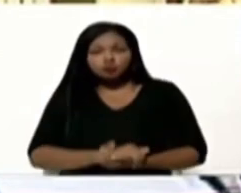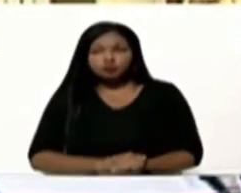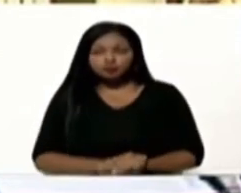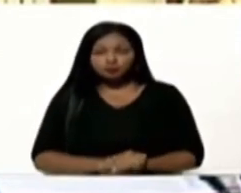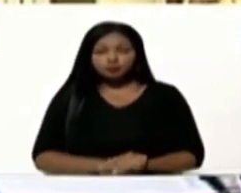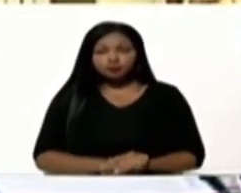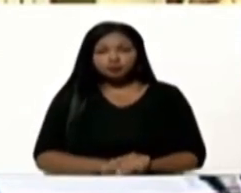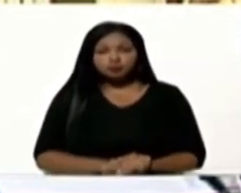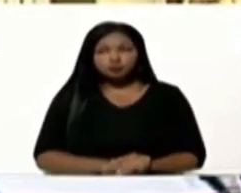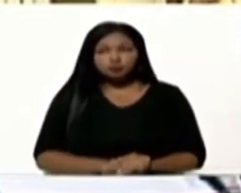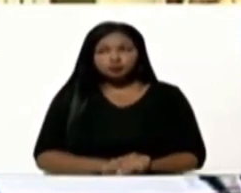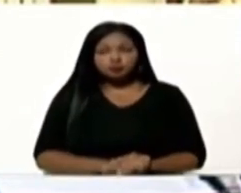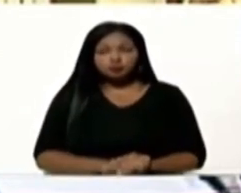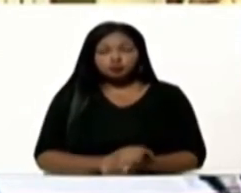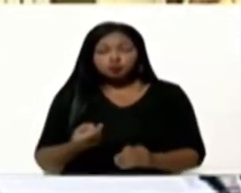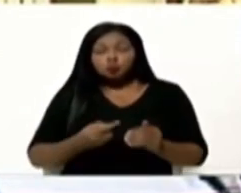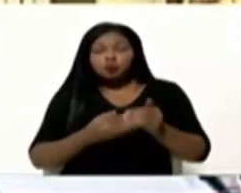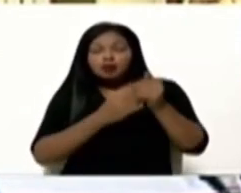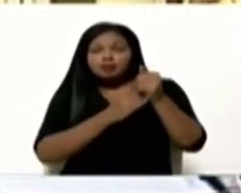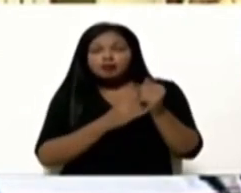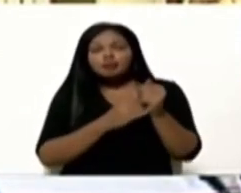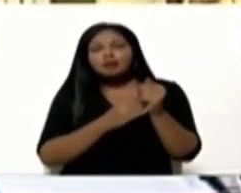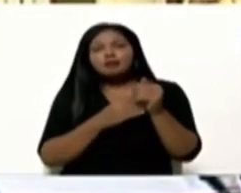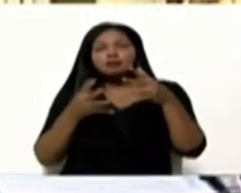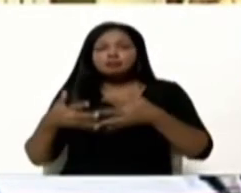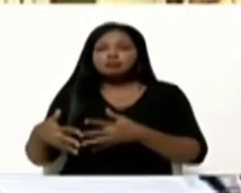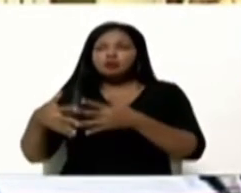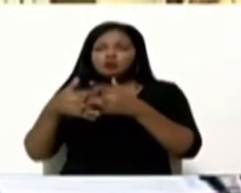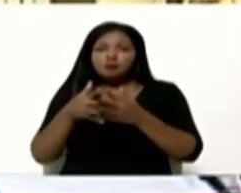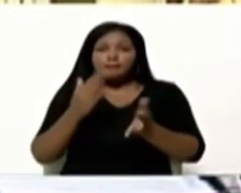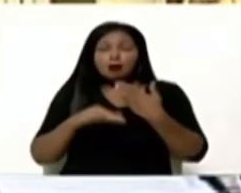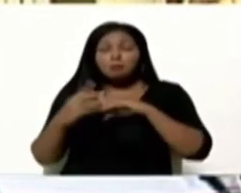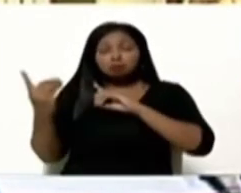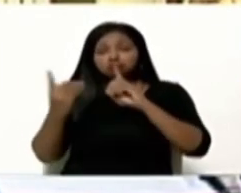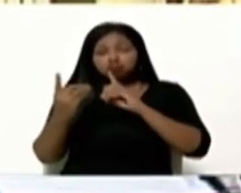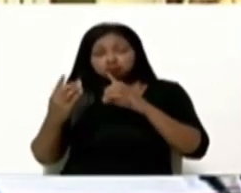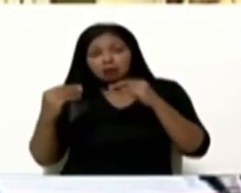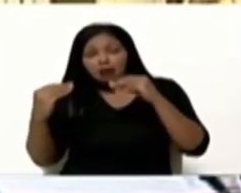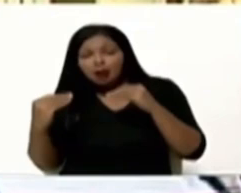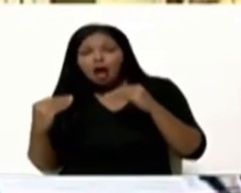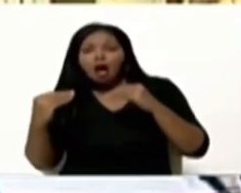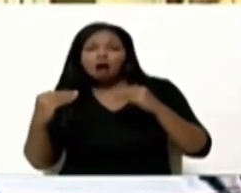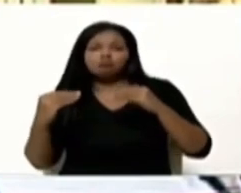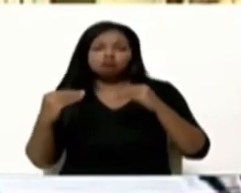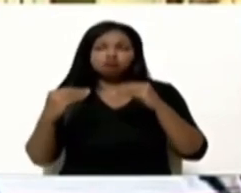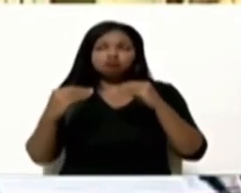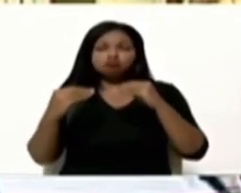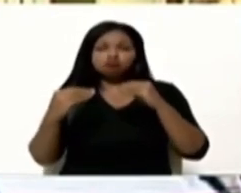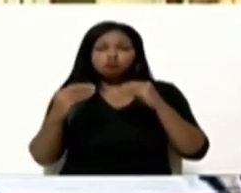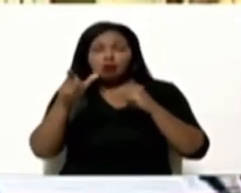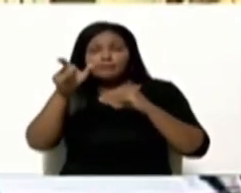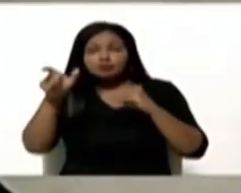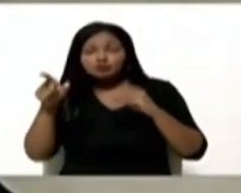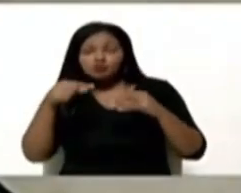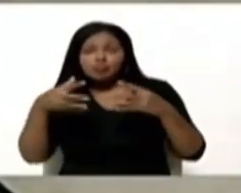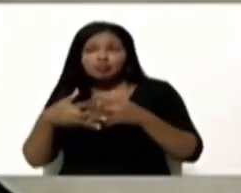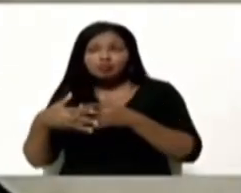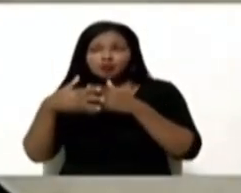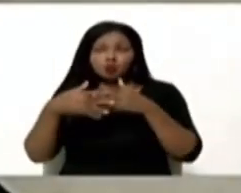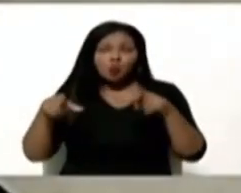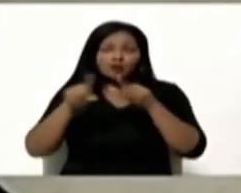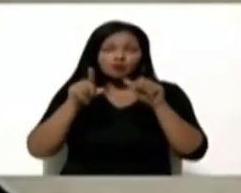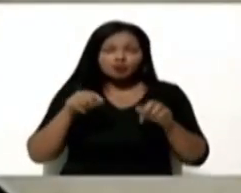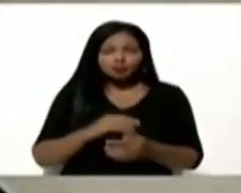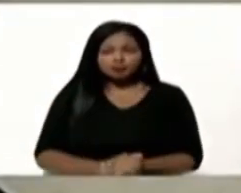de derecha gobernada desde Estados Unidos. Vamos a dialogar con la oposición pitiyanqui, proyanqui,